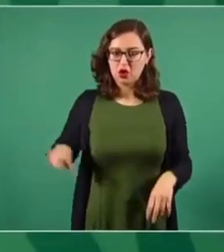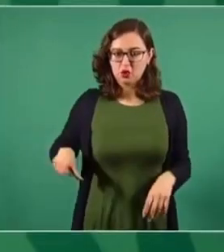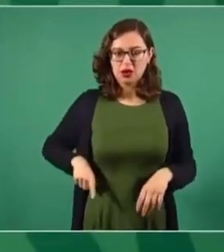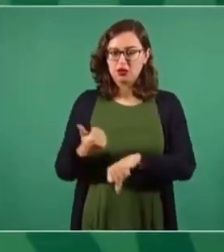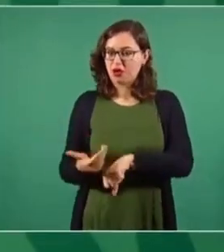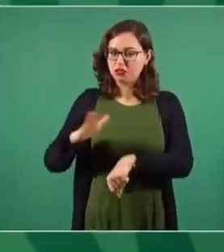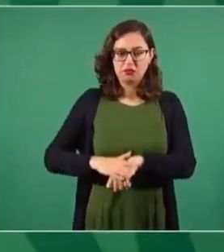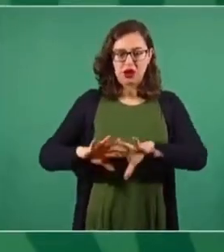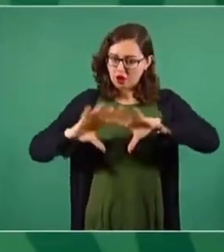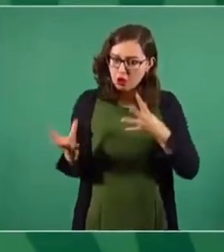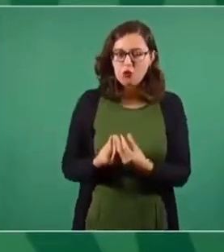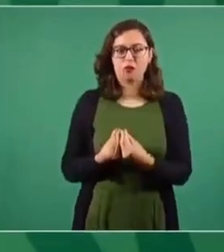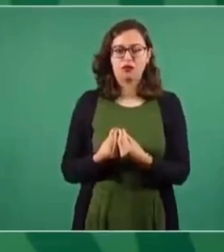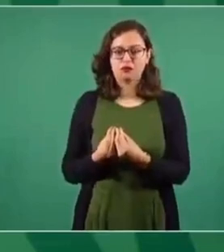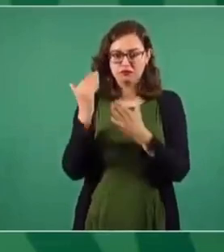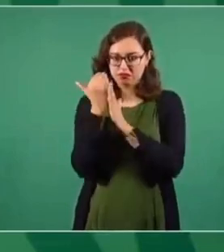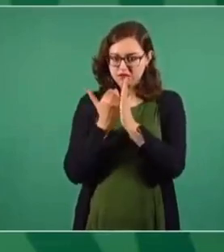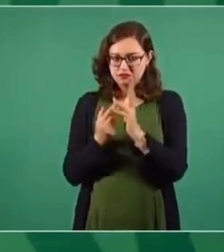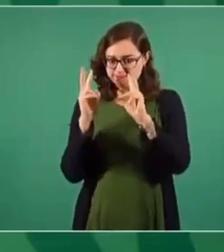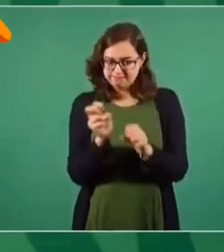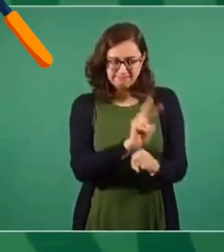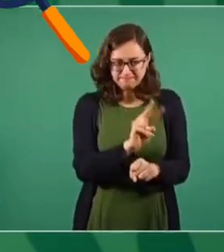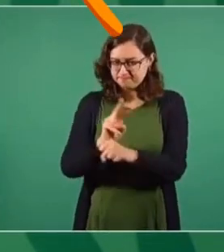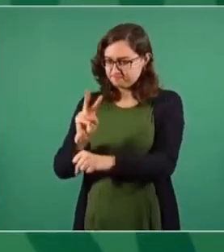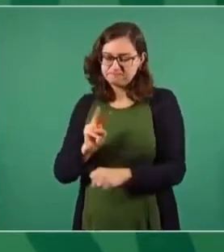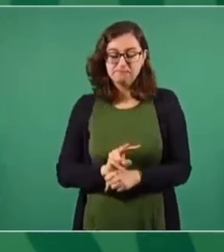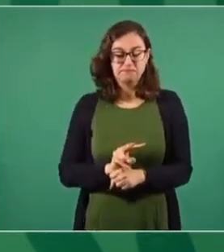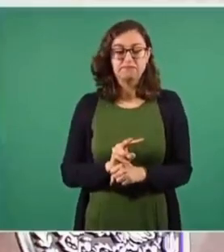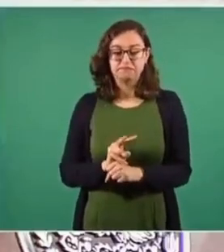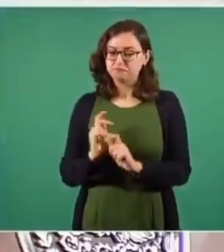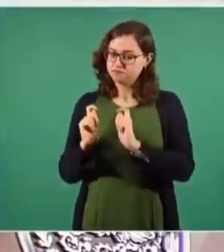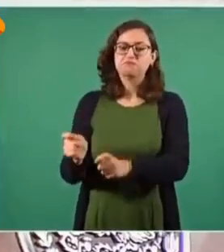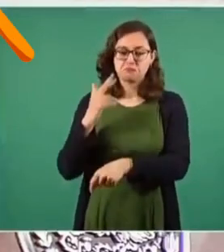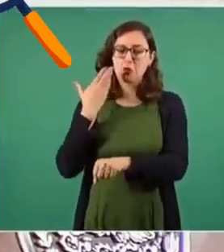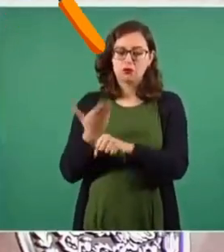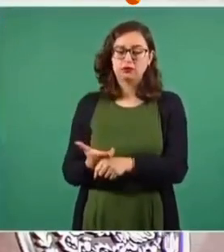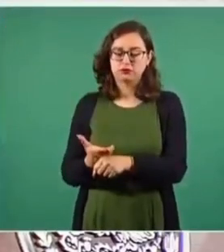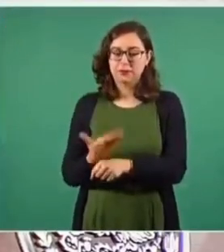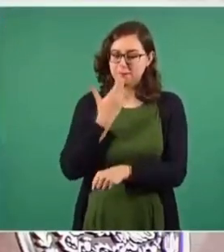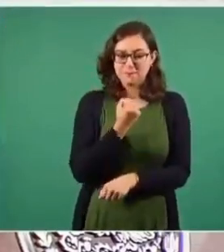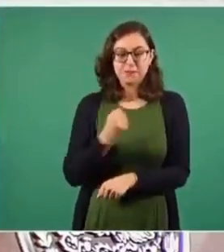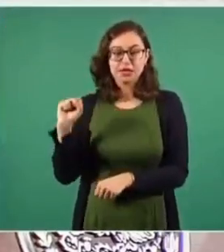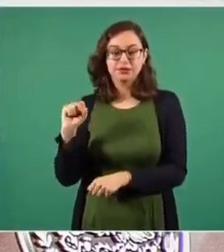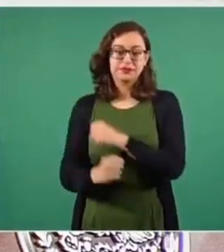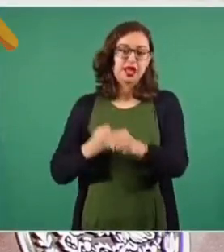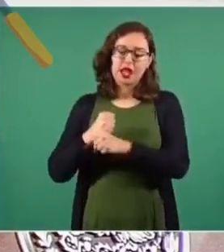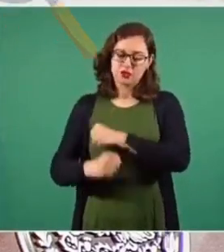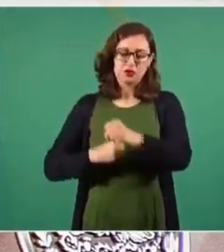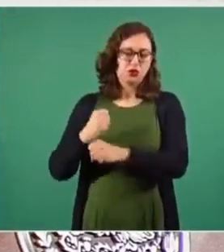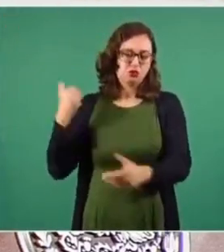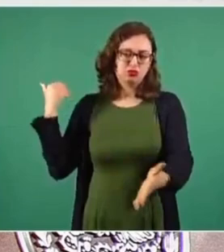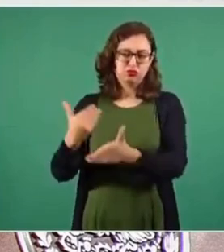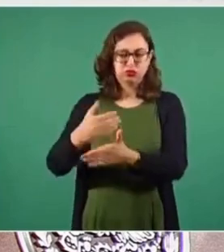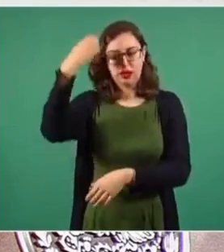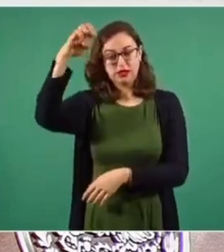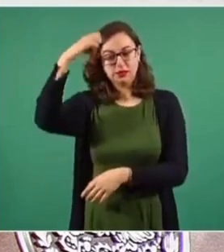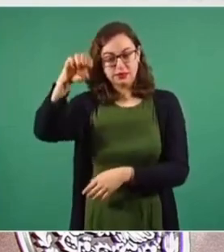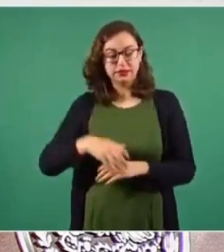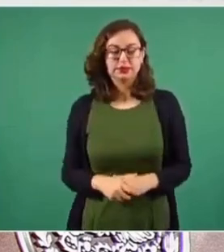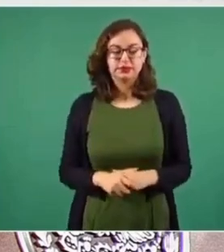pública y en especial. Todo lo que tiene que ver con la fiscalización tiene ya bastante tiempo, mucha experiencia.